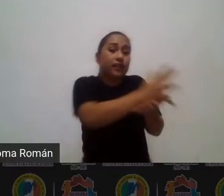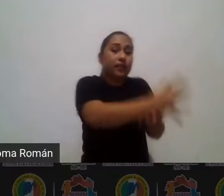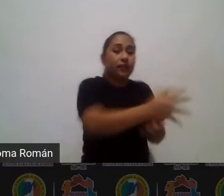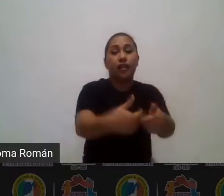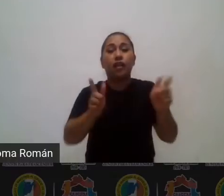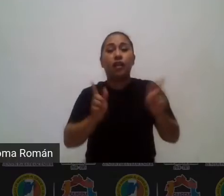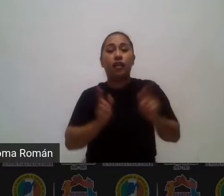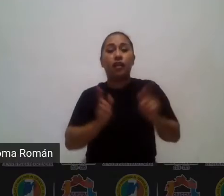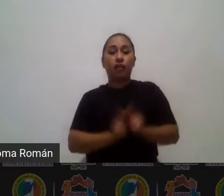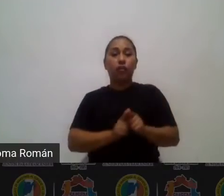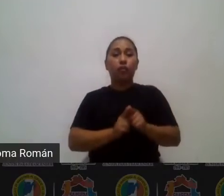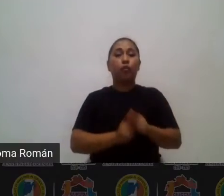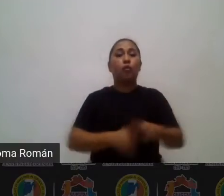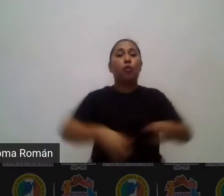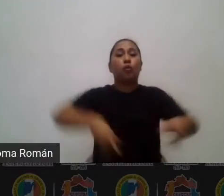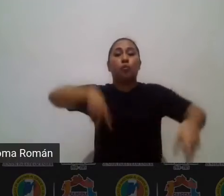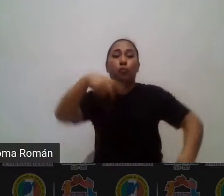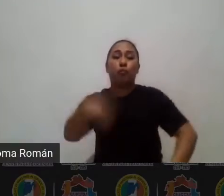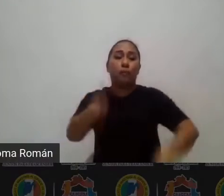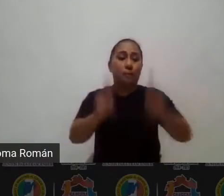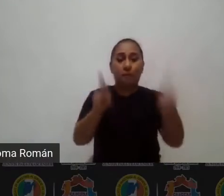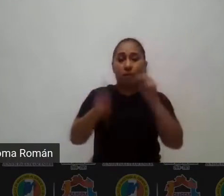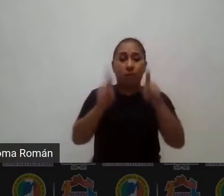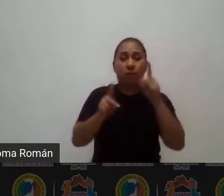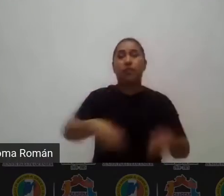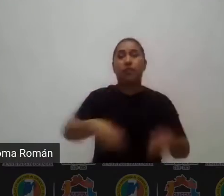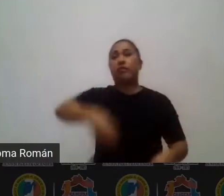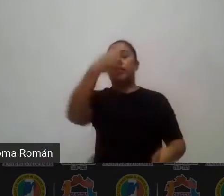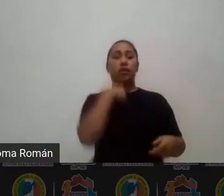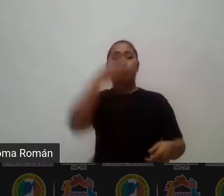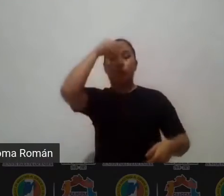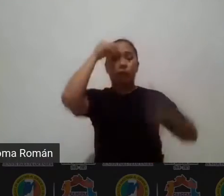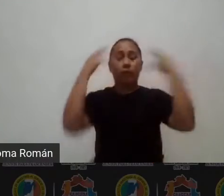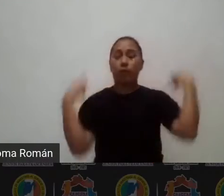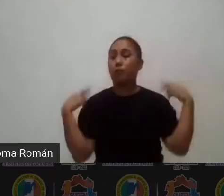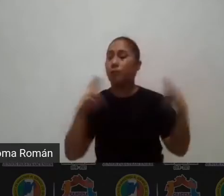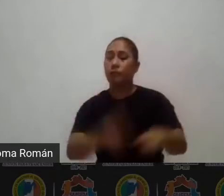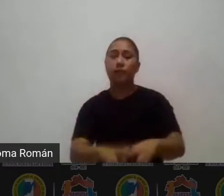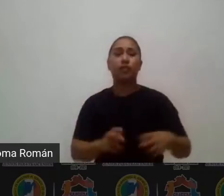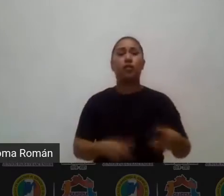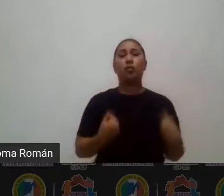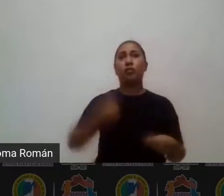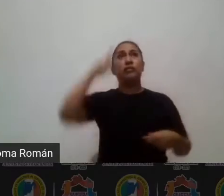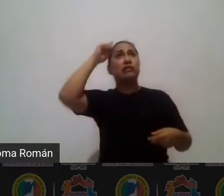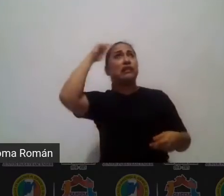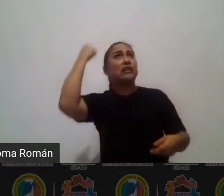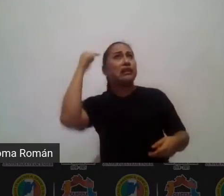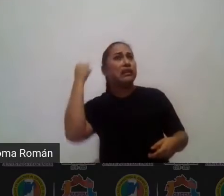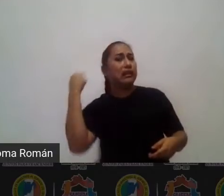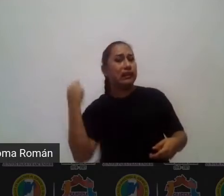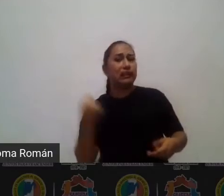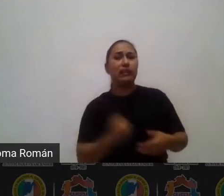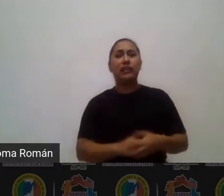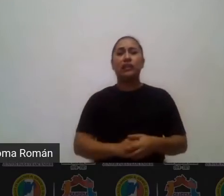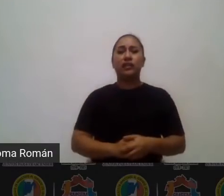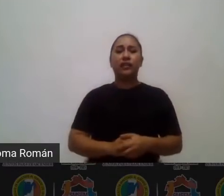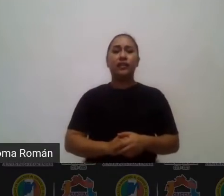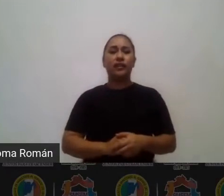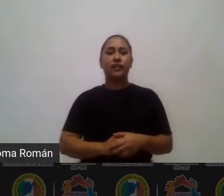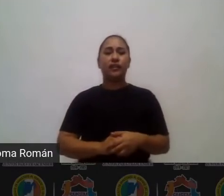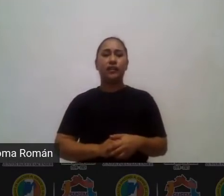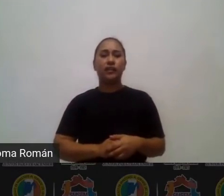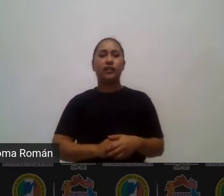conmigo me está todo el tiempo me está ahí sacando las canas verdes bueno cuando donovans se le